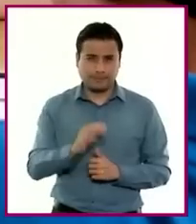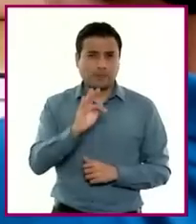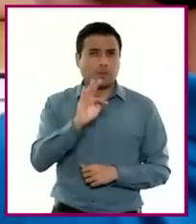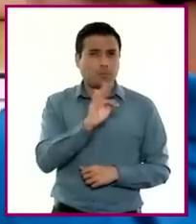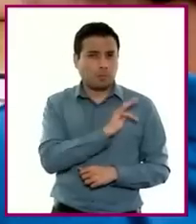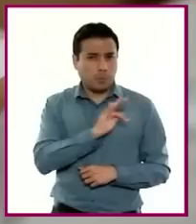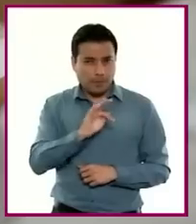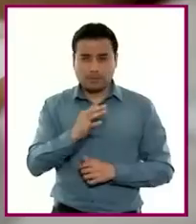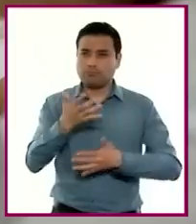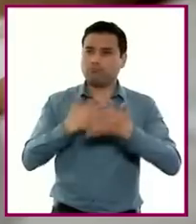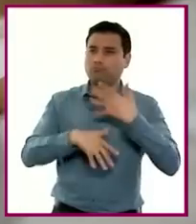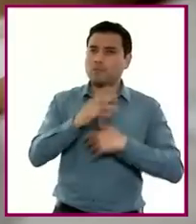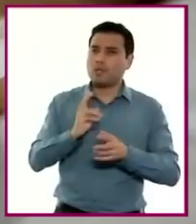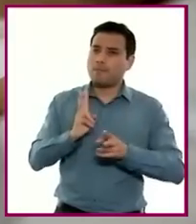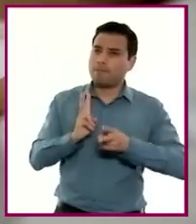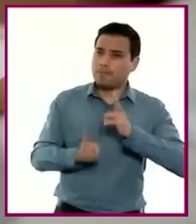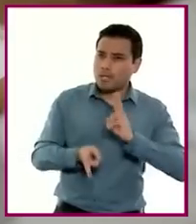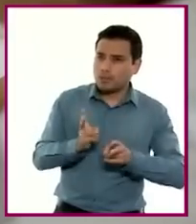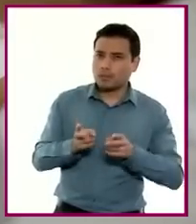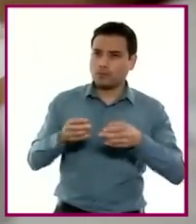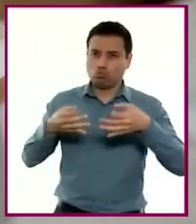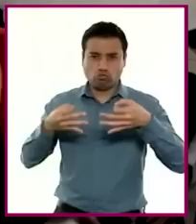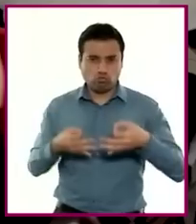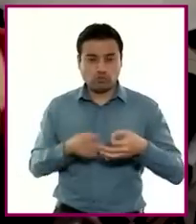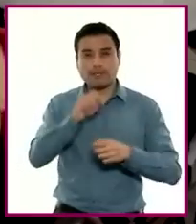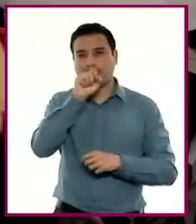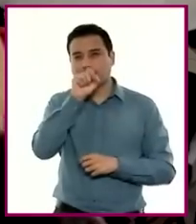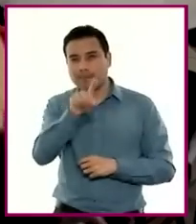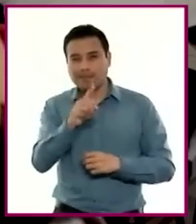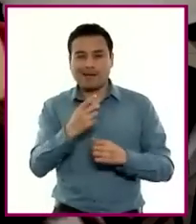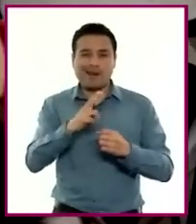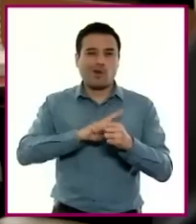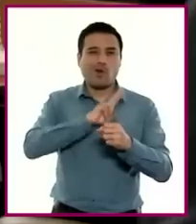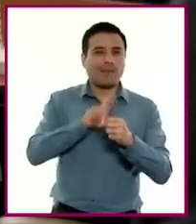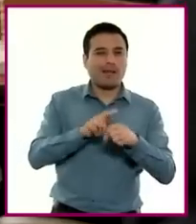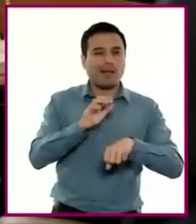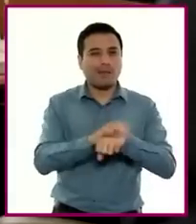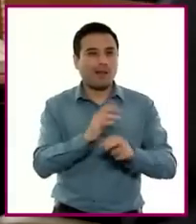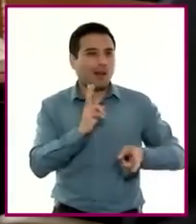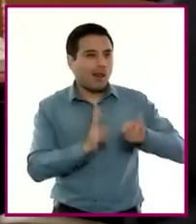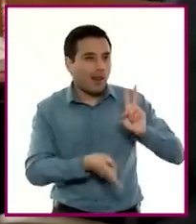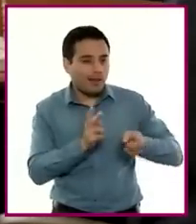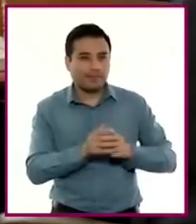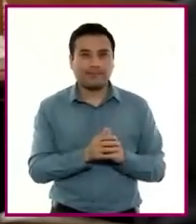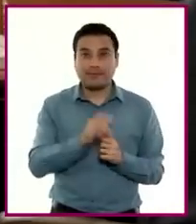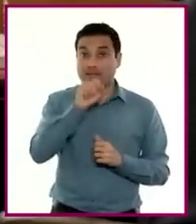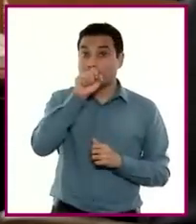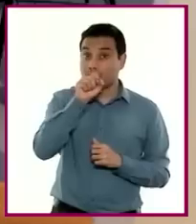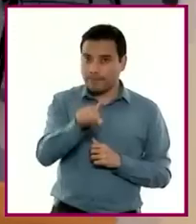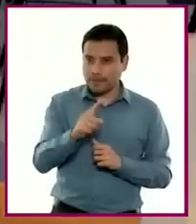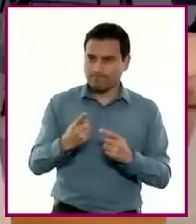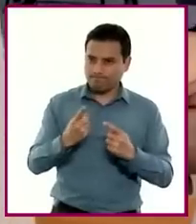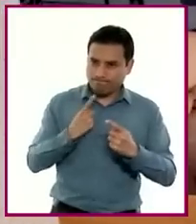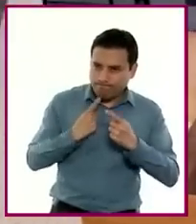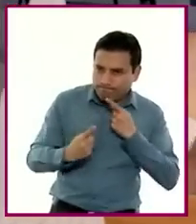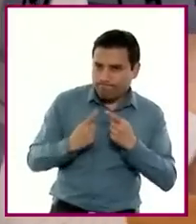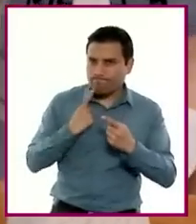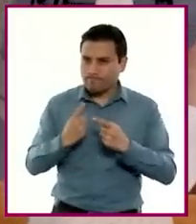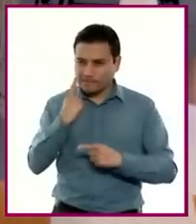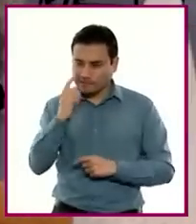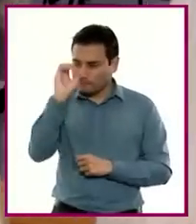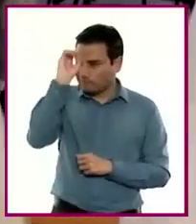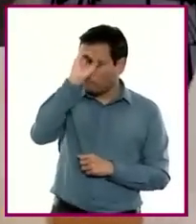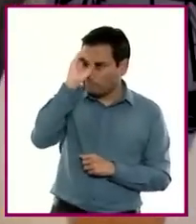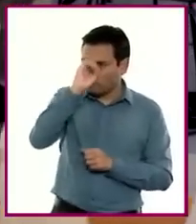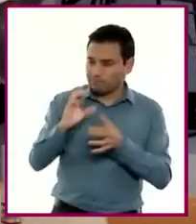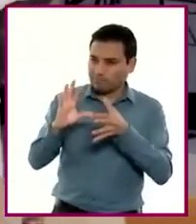e informales, planteen con claridad y asertividad sus opiniones, dialoguen con base en argumentos, expresen las posibles